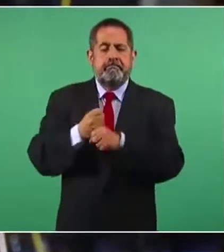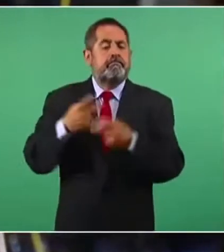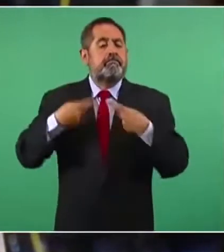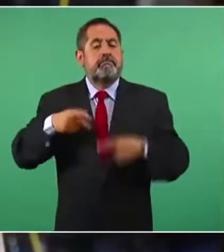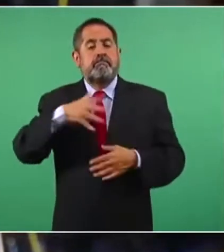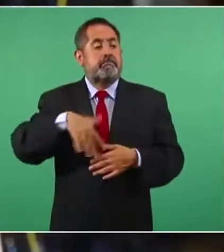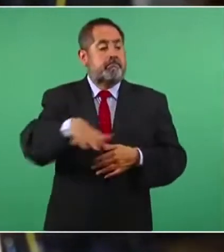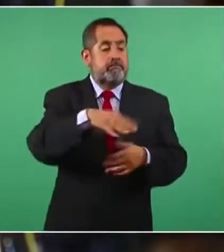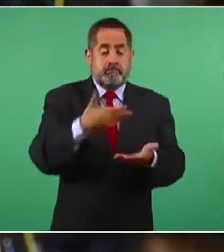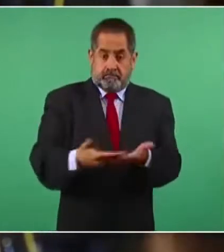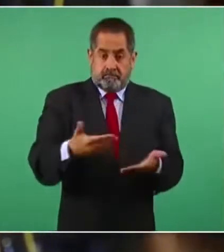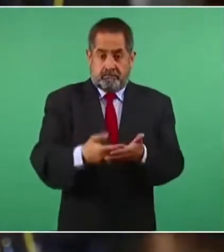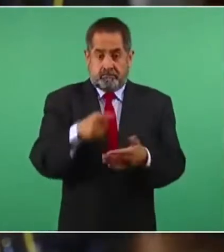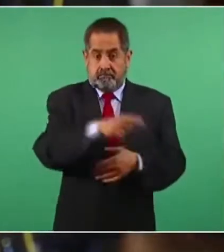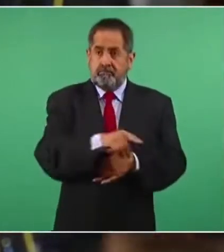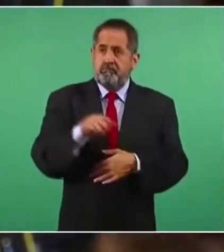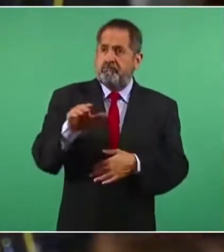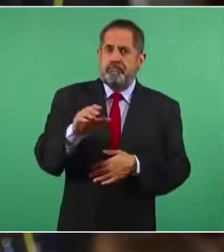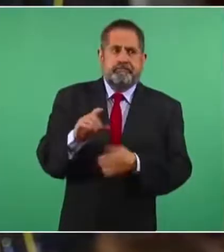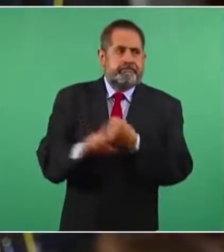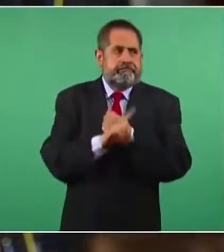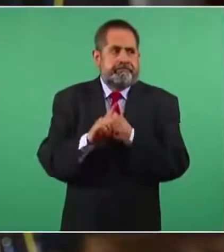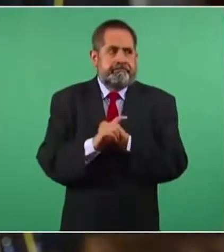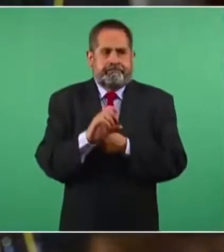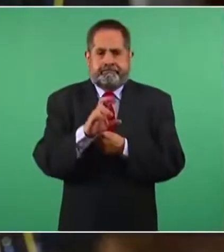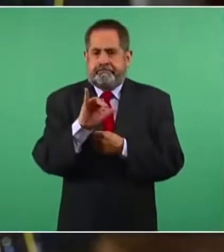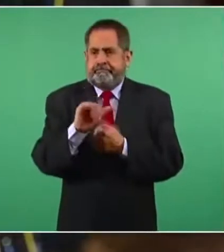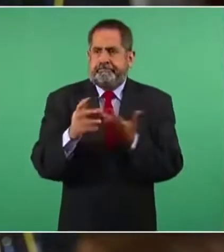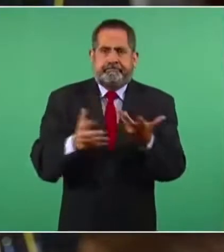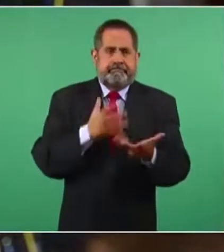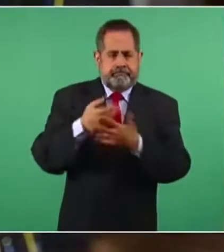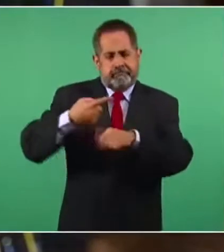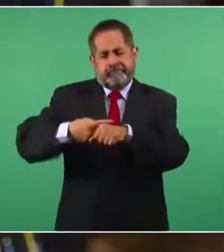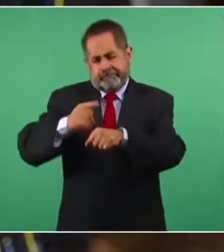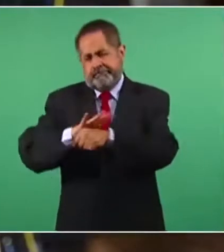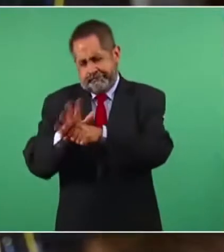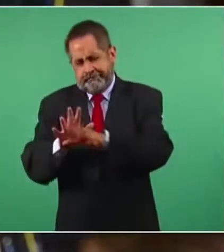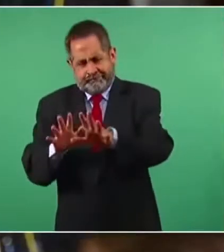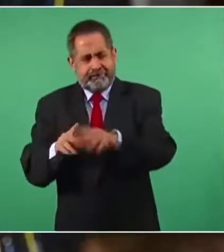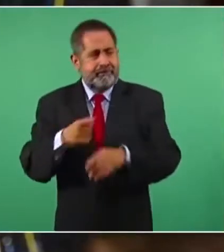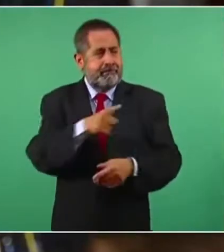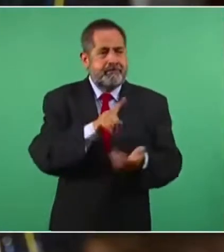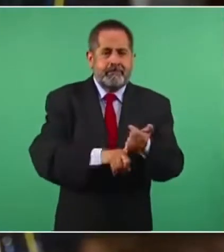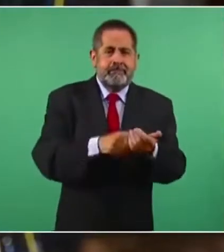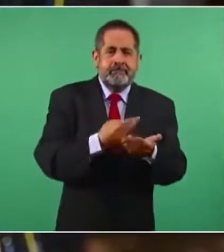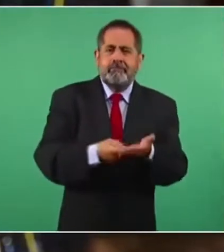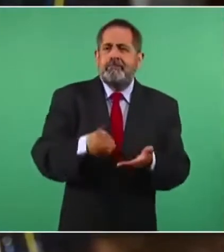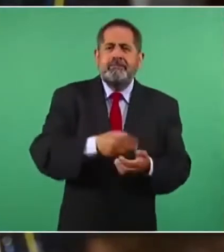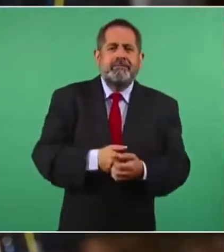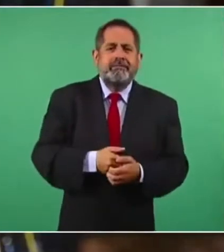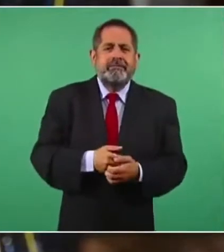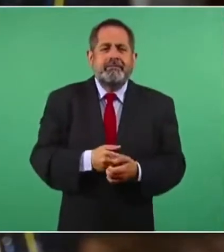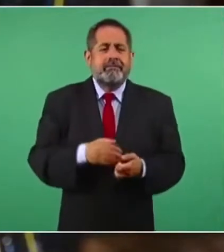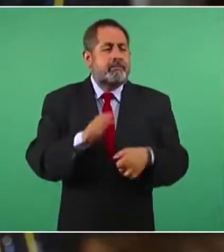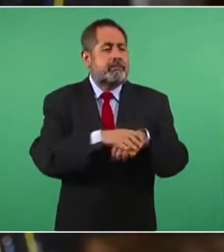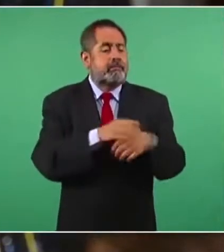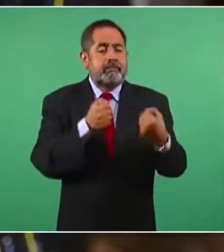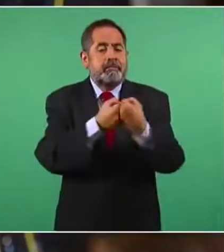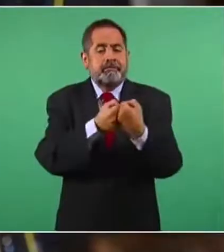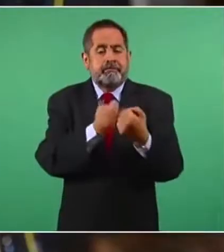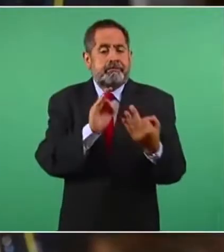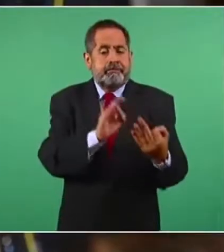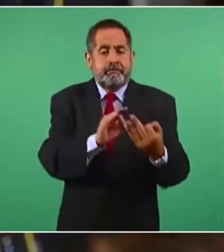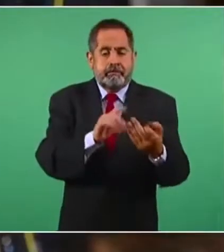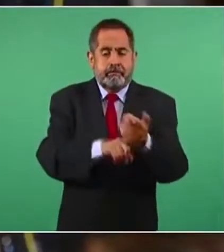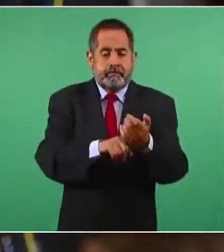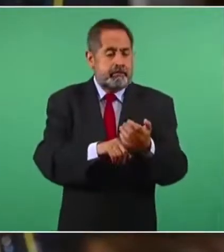ahora presentan la crisis económica que sí, derivada del tema de la pandemia, pero lo que ellos mencionan es que ahora con el asunto de estar tan cerca precisamente